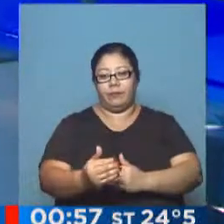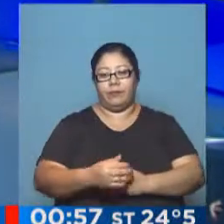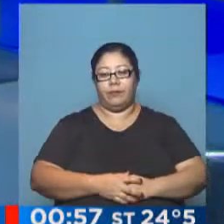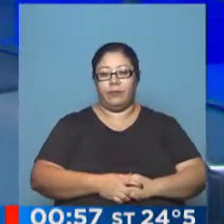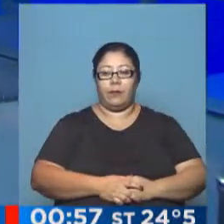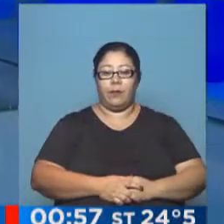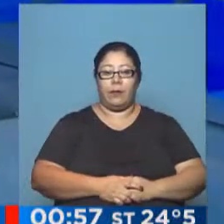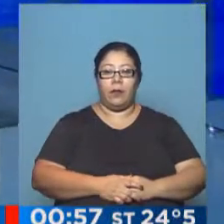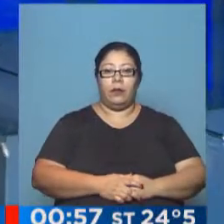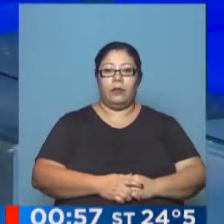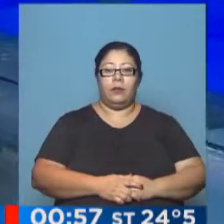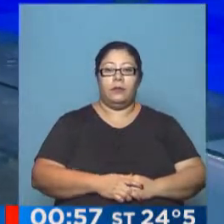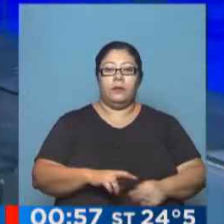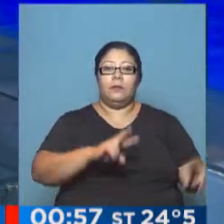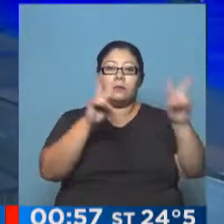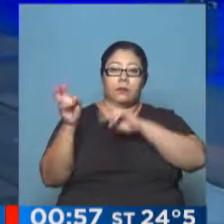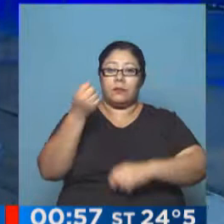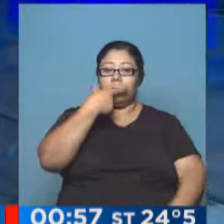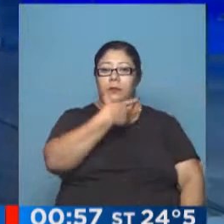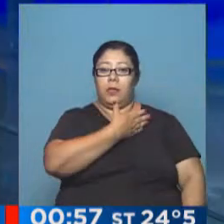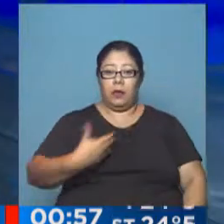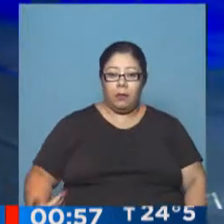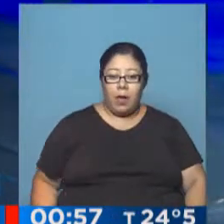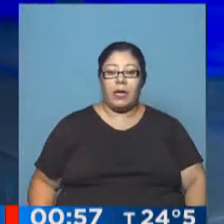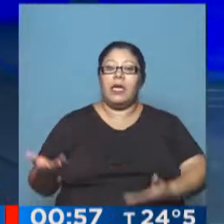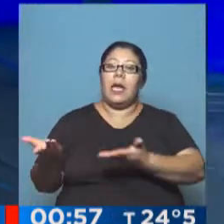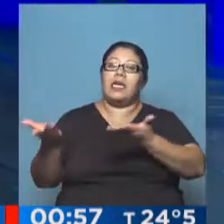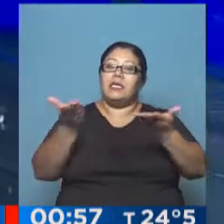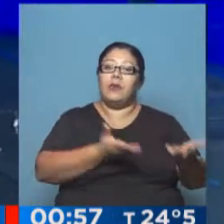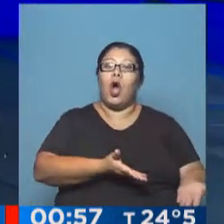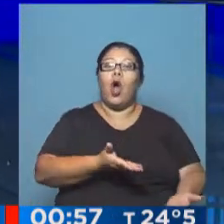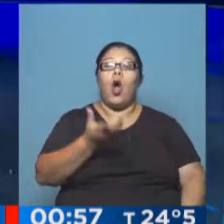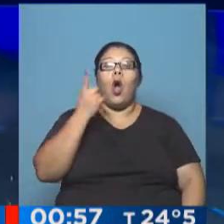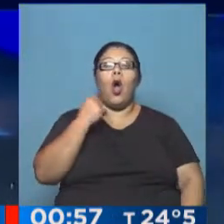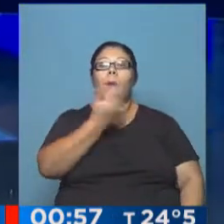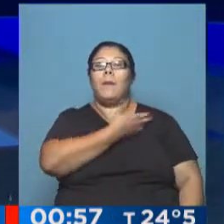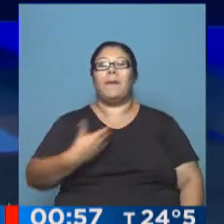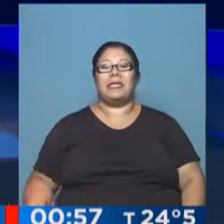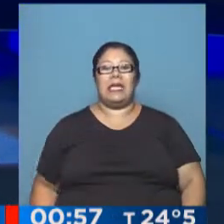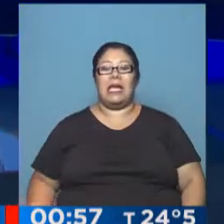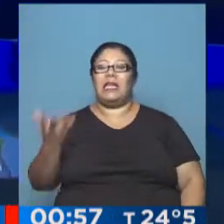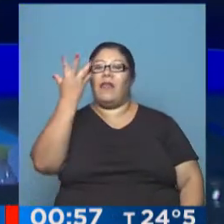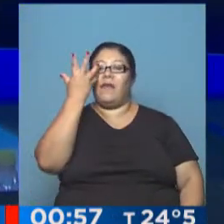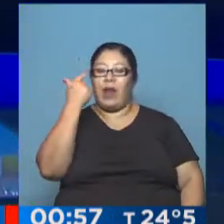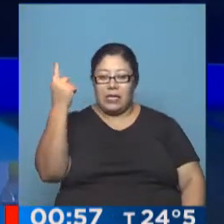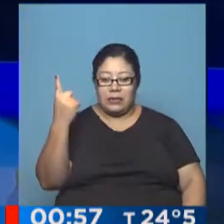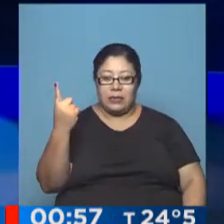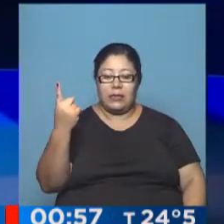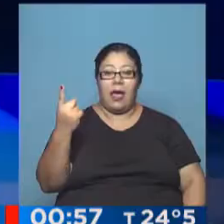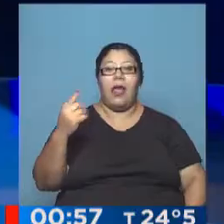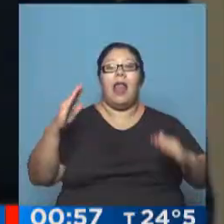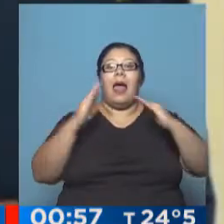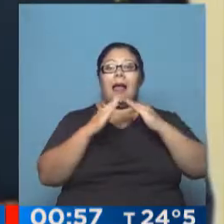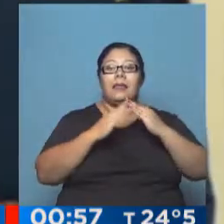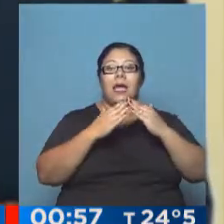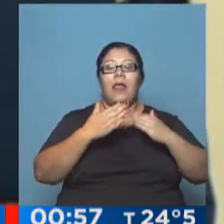Por otra parte, el presidente Mauricio Macchi recibió a su par francés François Hollande en la Casa Rosada, donde firmaron diferentes convenios.